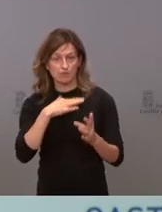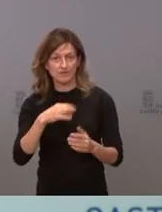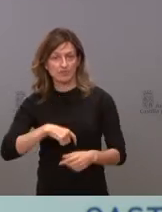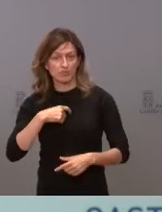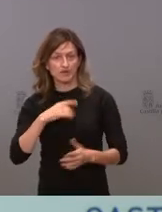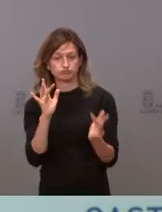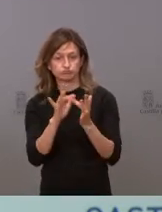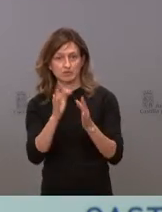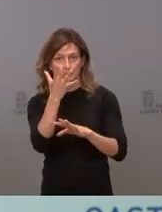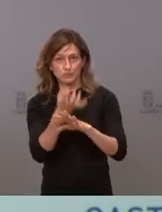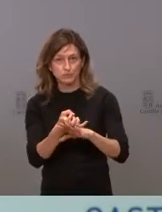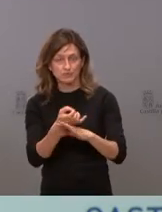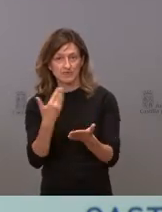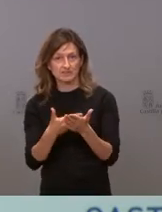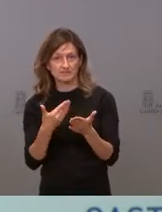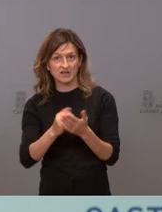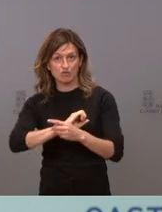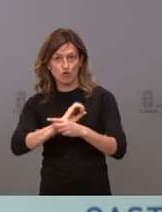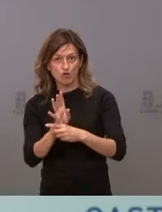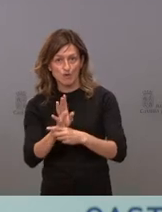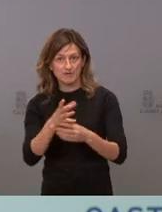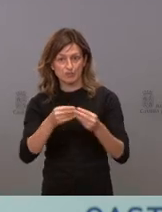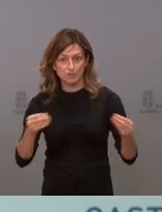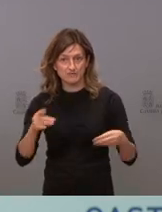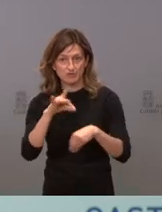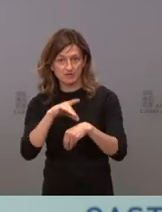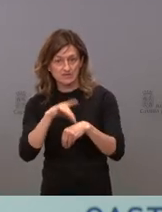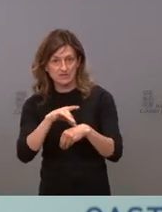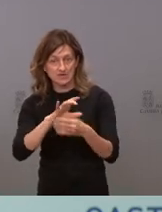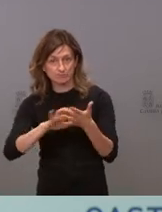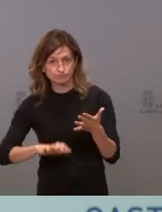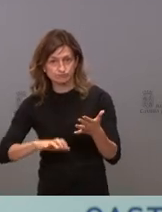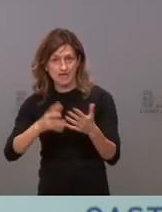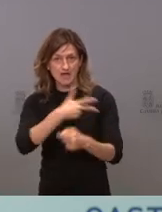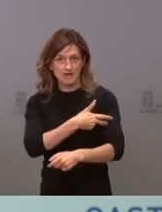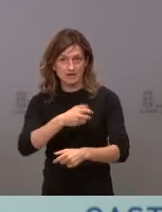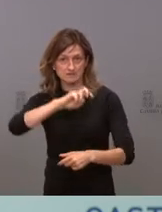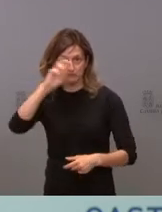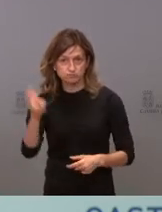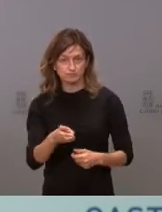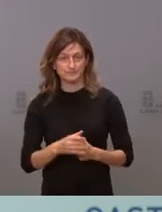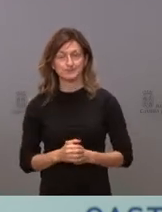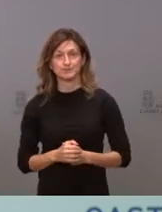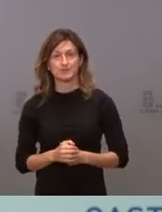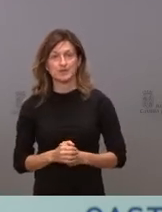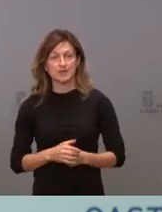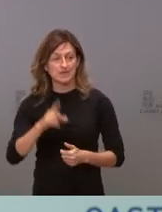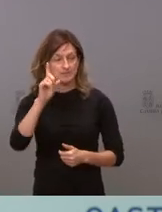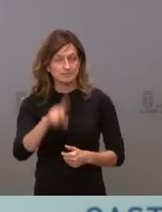sus certificados COVID, toda su documentación clínica, todas sus analíticas. Hemos mejorado